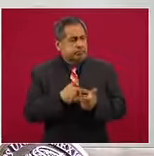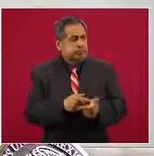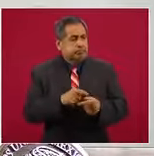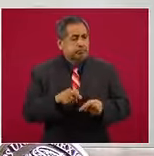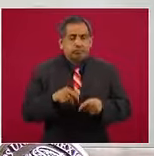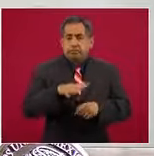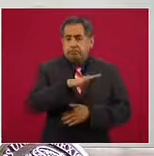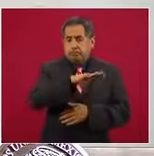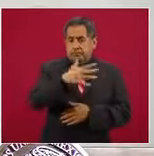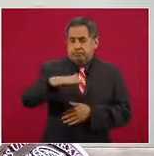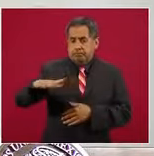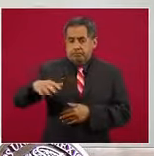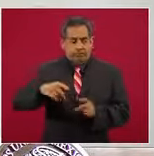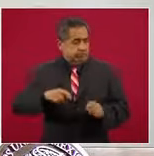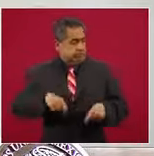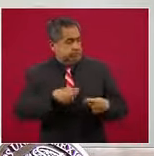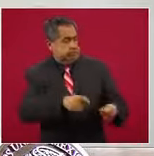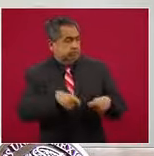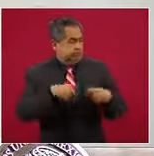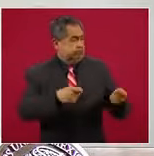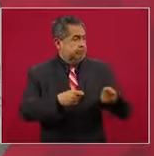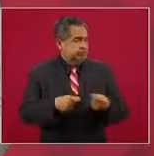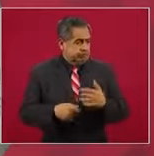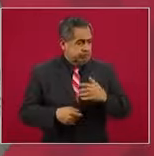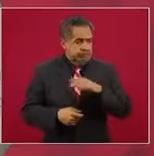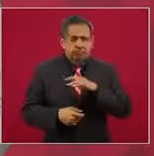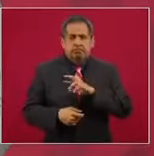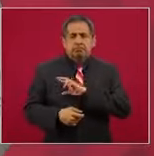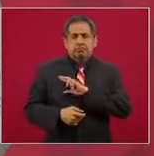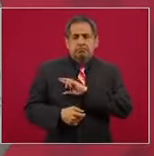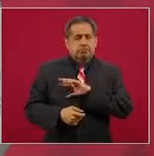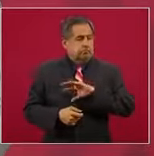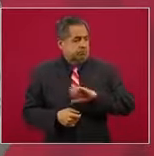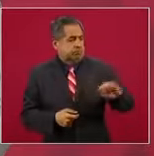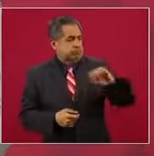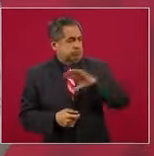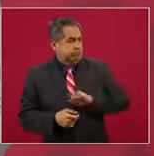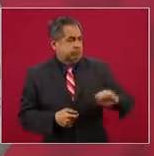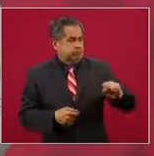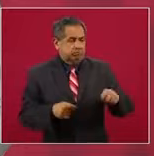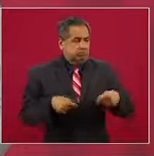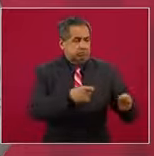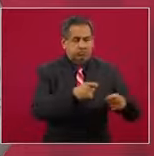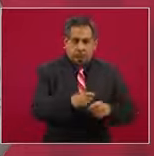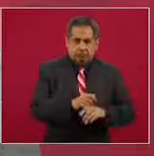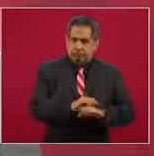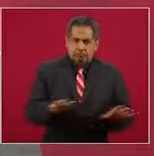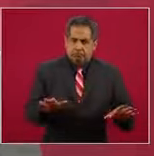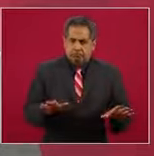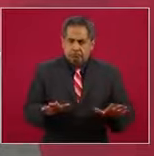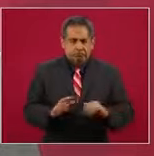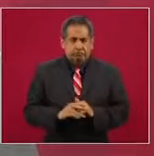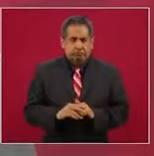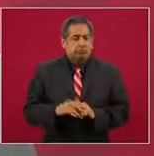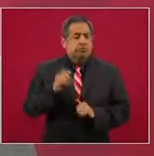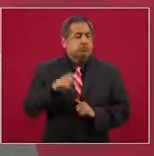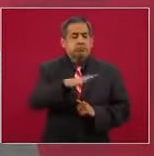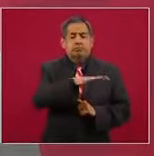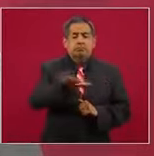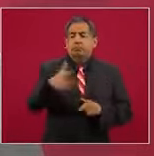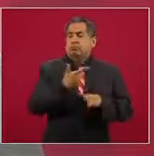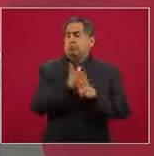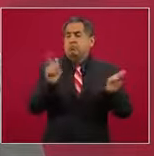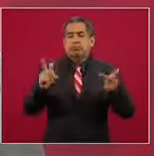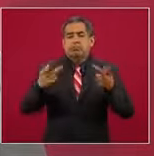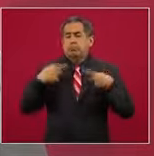las playas a particulares, que sean playas públicas,